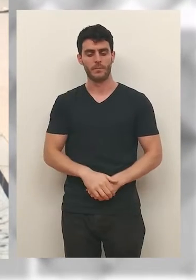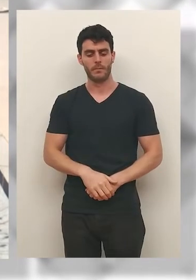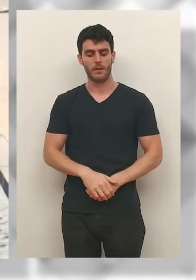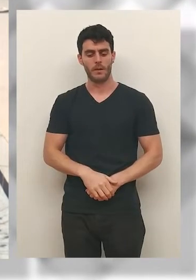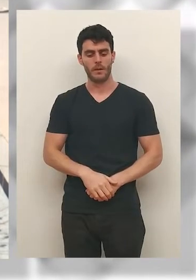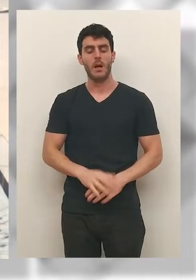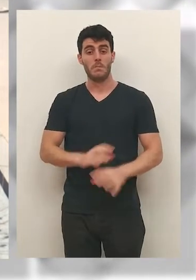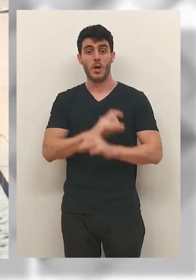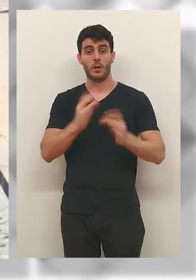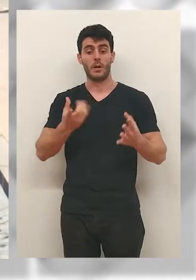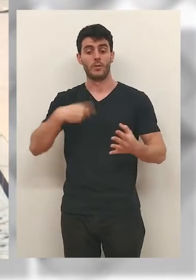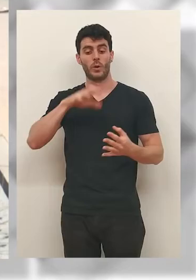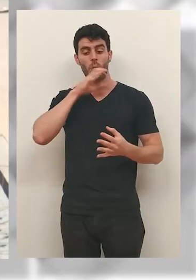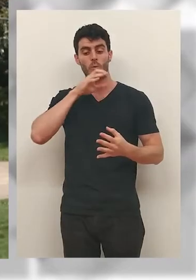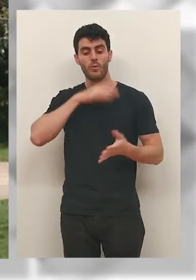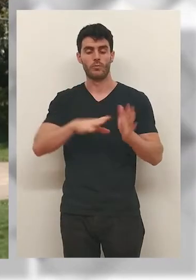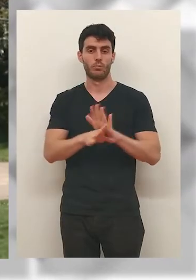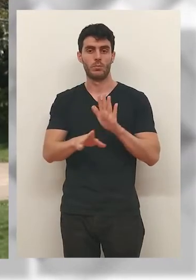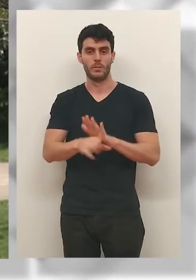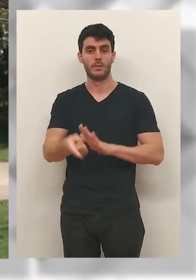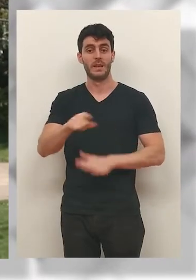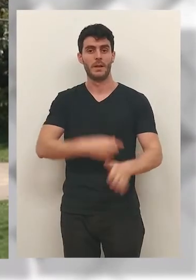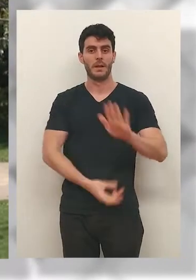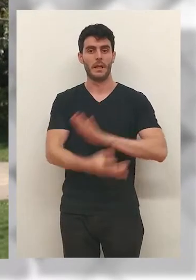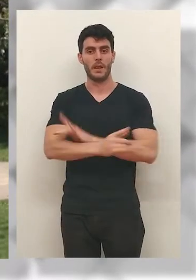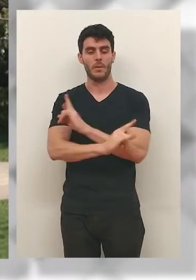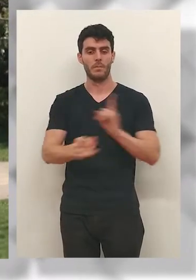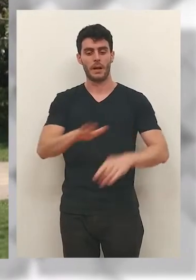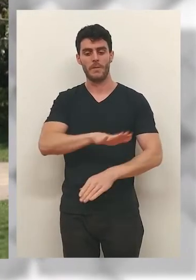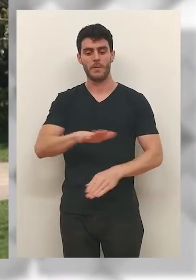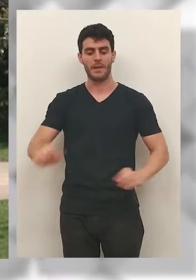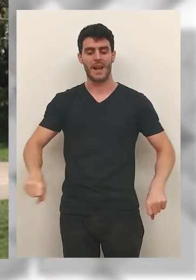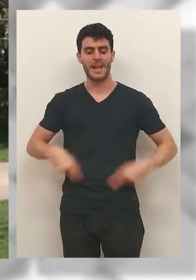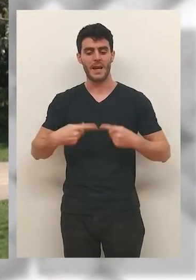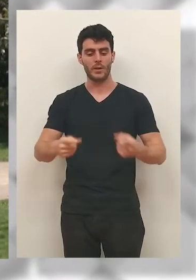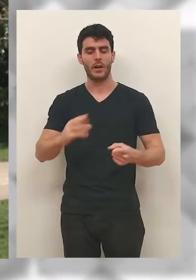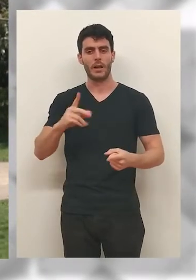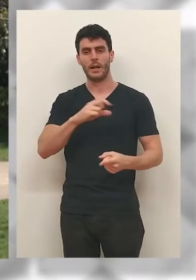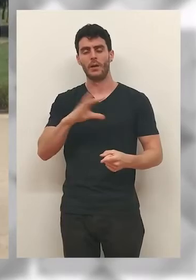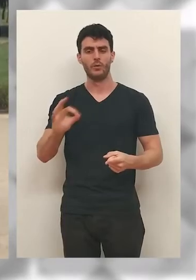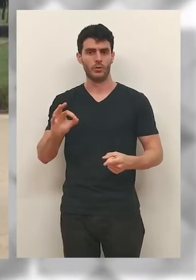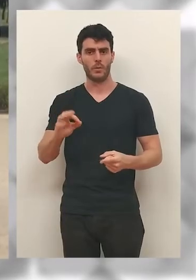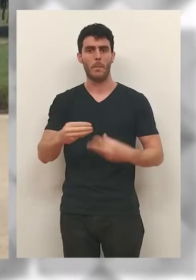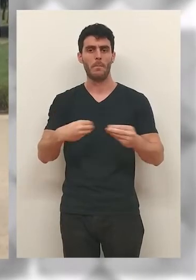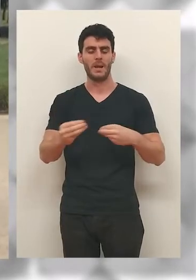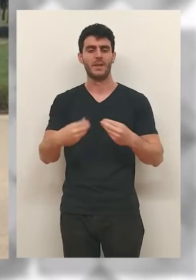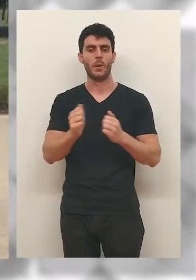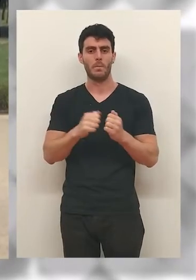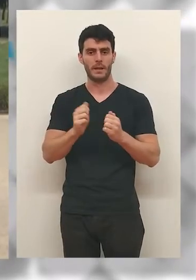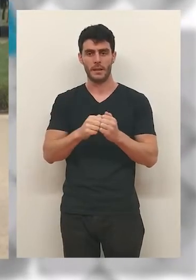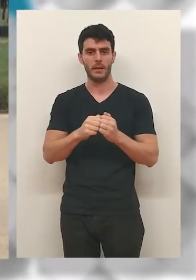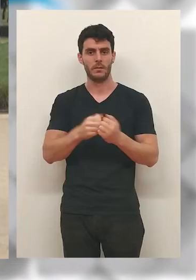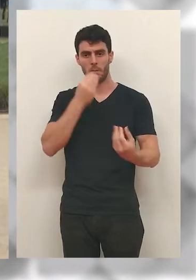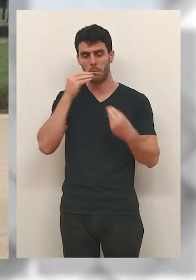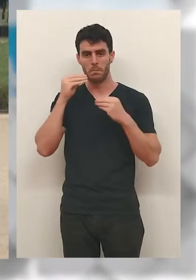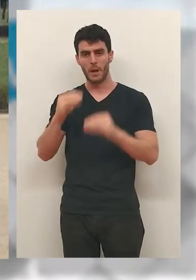que nos lo proponen, pero no nos deja de resultar curioso, creación de parques infantiles naturales en los que el caucho,